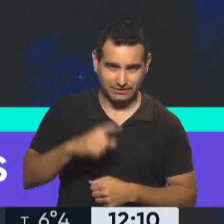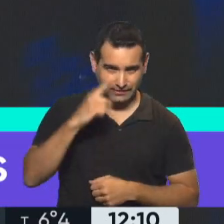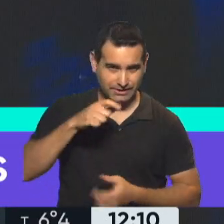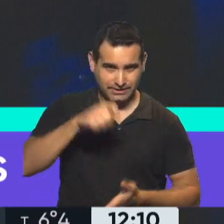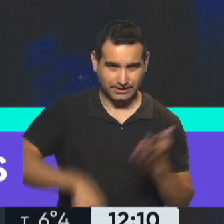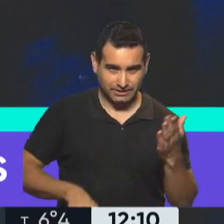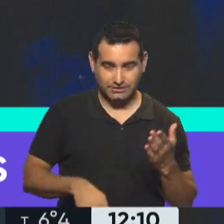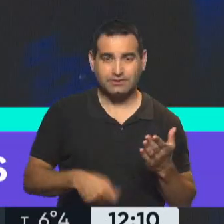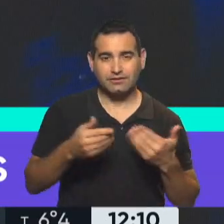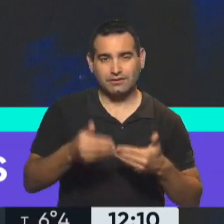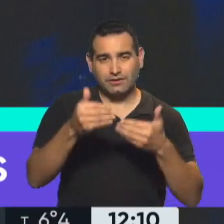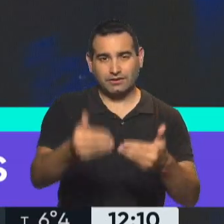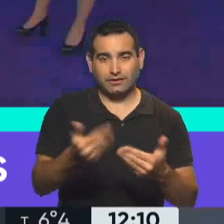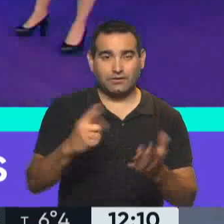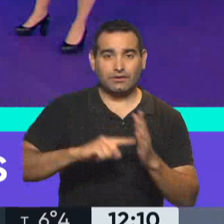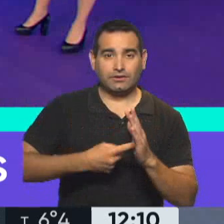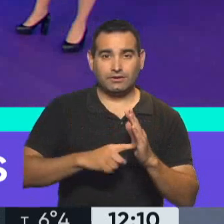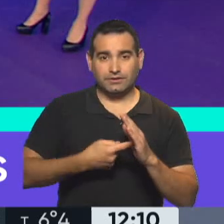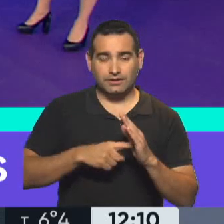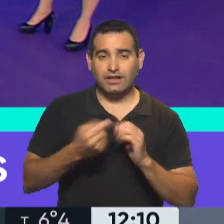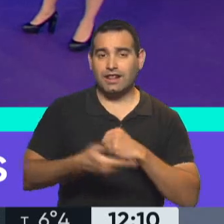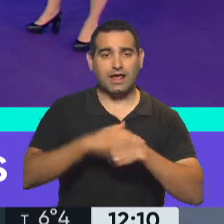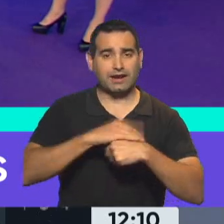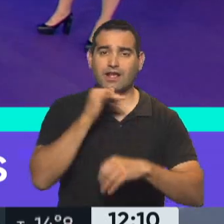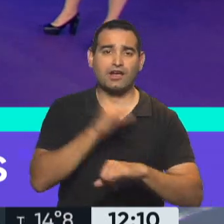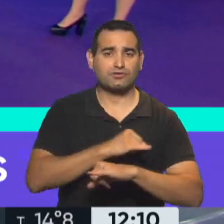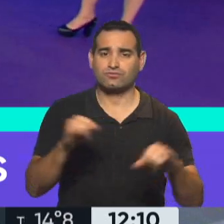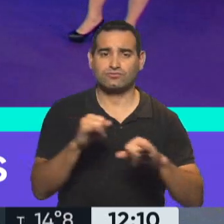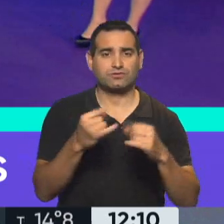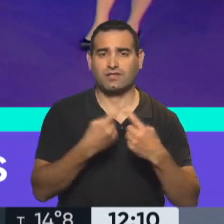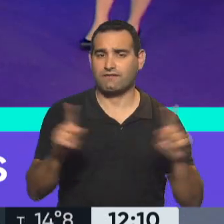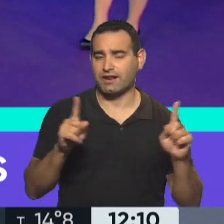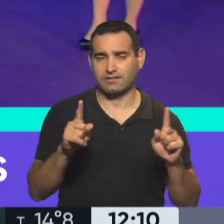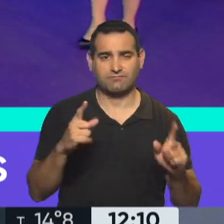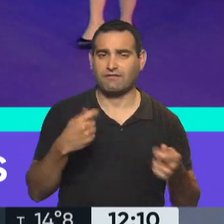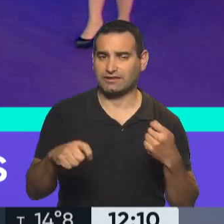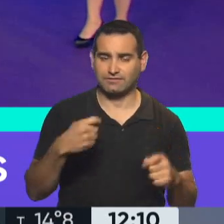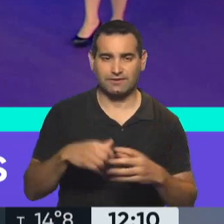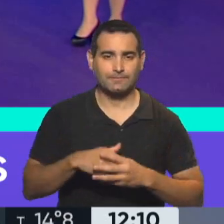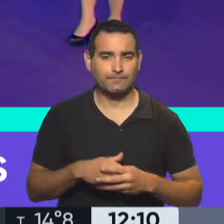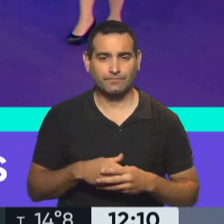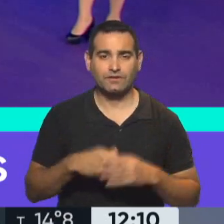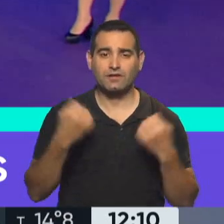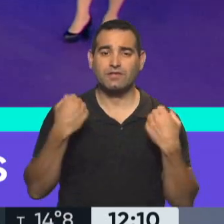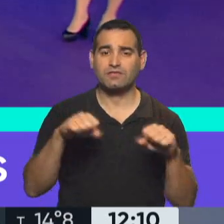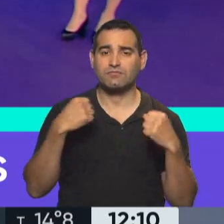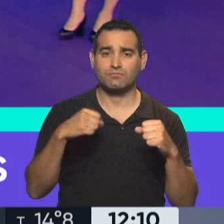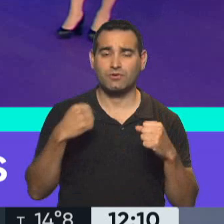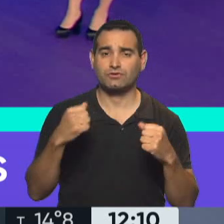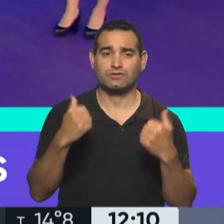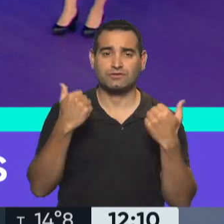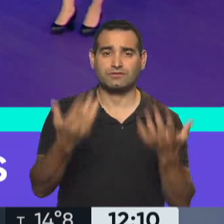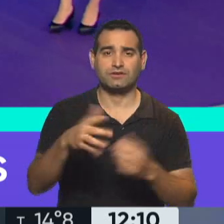Fernández. Abrió una prórroga, pero en la ciudad de Buenos Aires, Larreta anunció otras flexibilizaciones. El caso de los deportes al aire